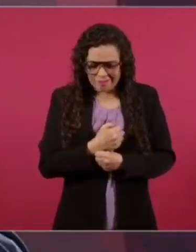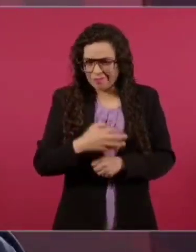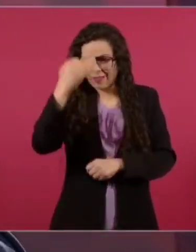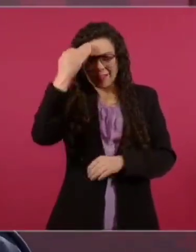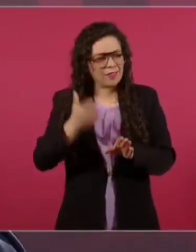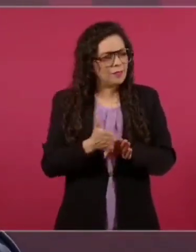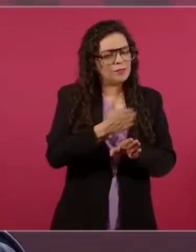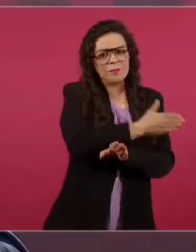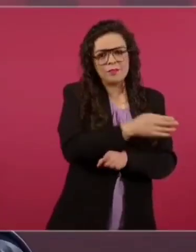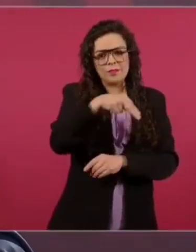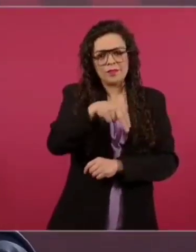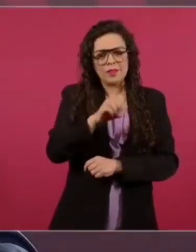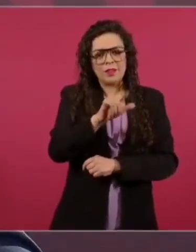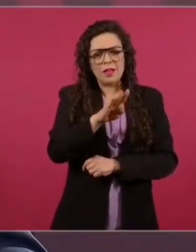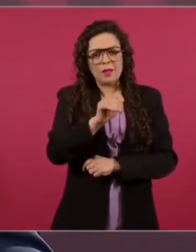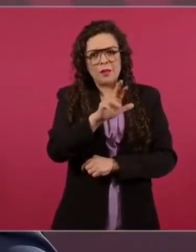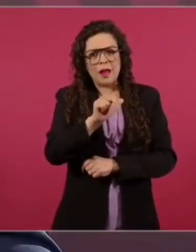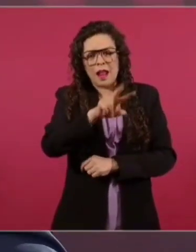mi alma mater.